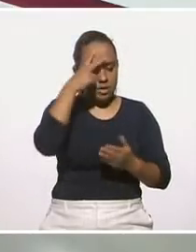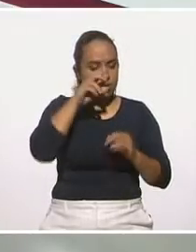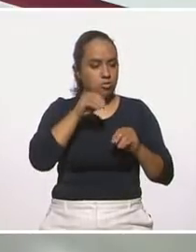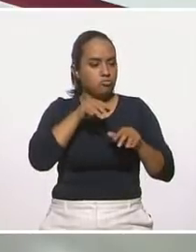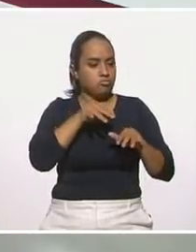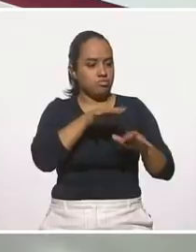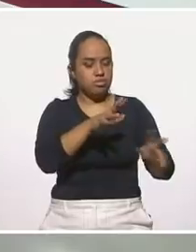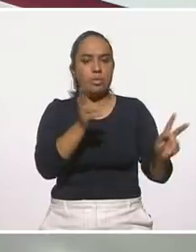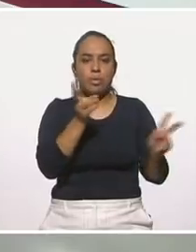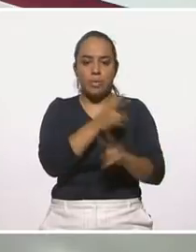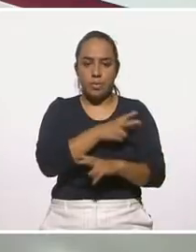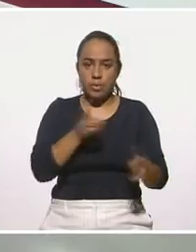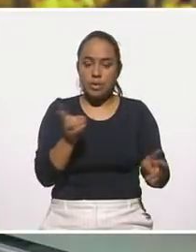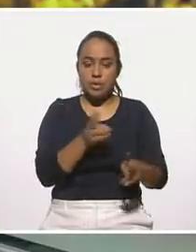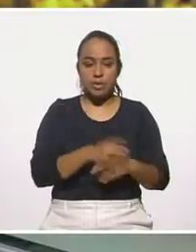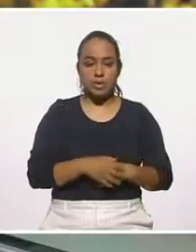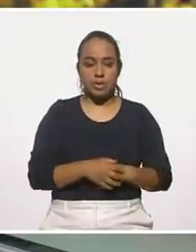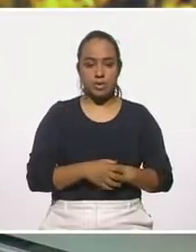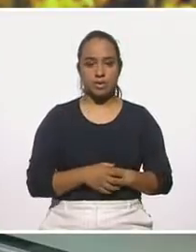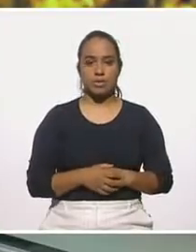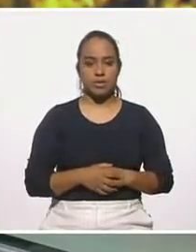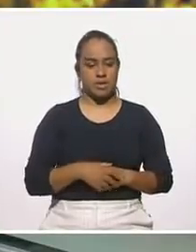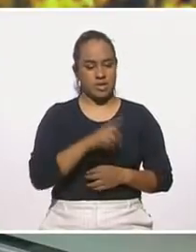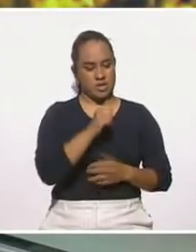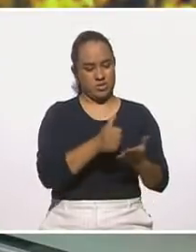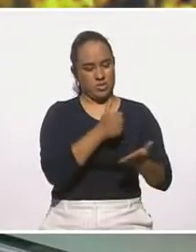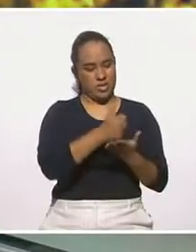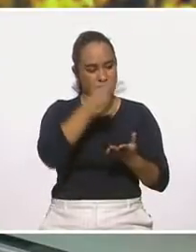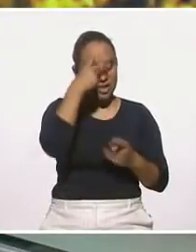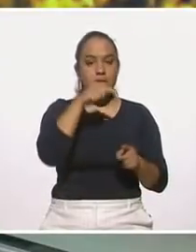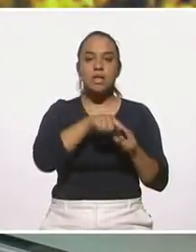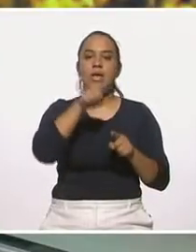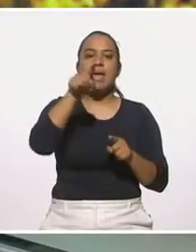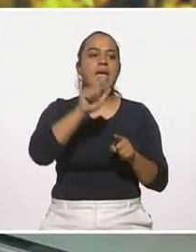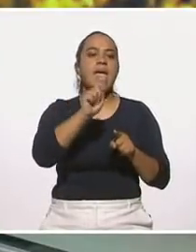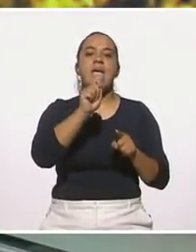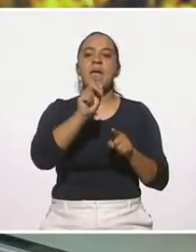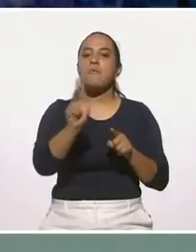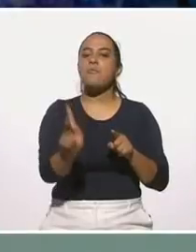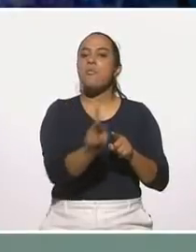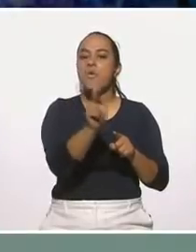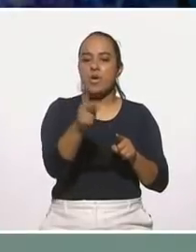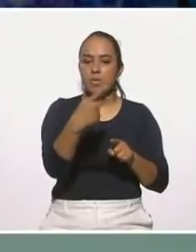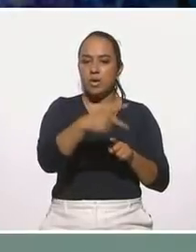Es la provincia de la Ciudad de México. Es la única, la única